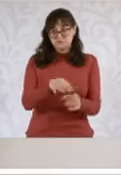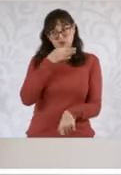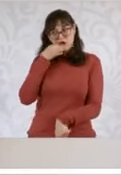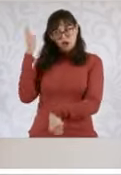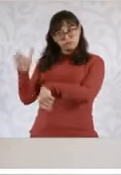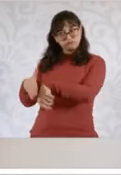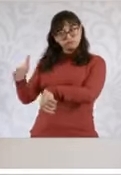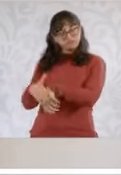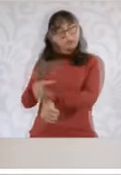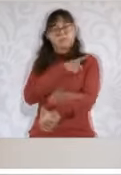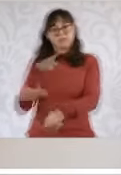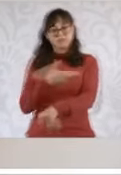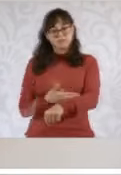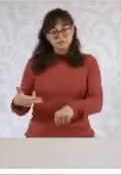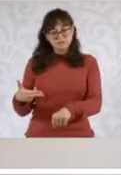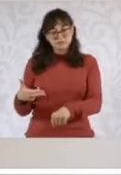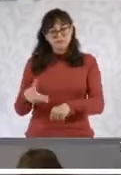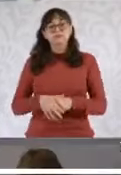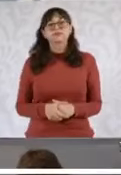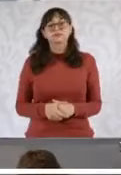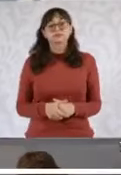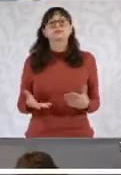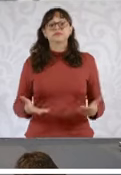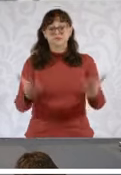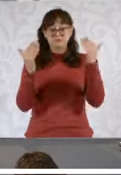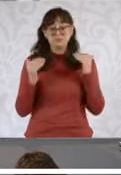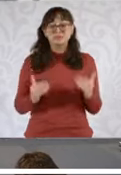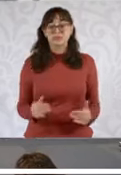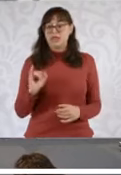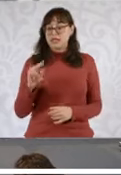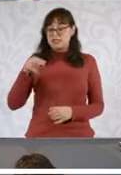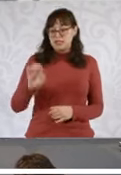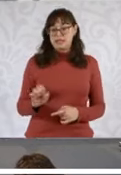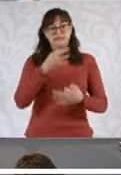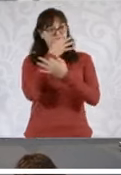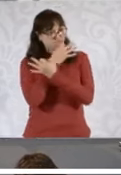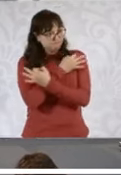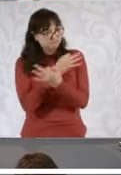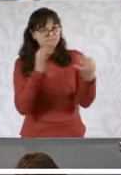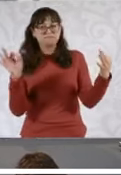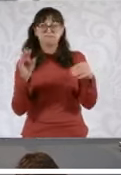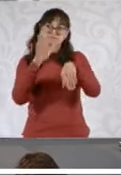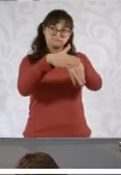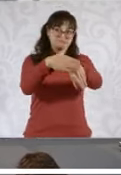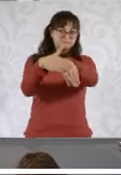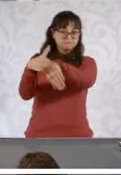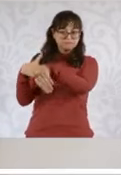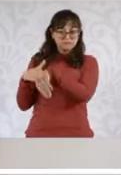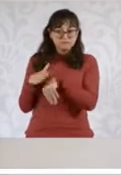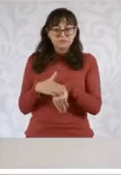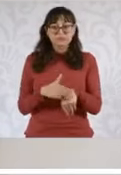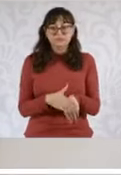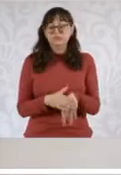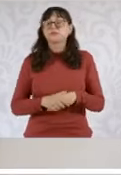Poder Judicial de la Federación. Viene el comunicado de prensa del Instituto Nacional Electoral, luego de